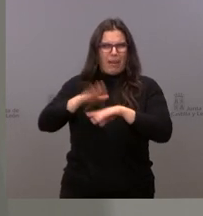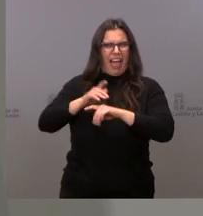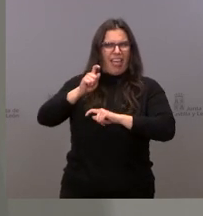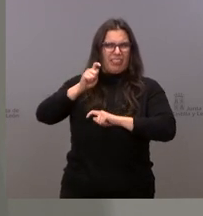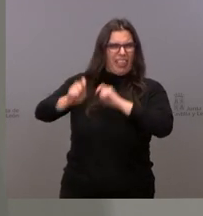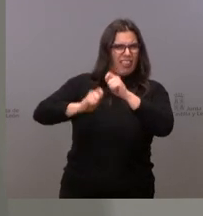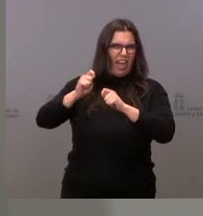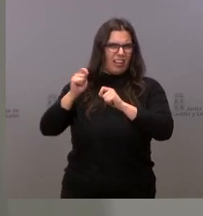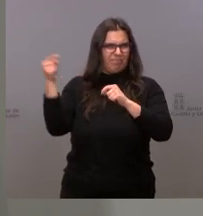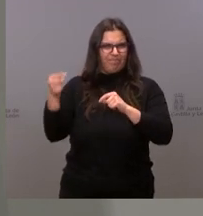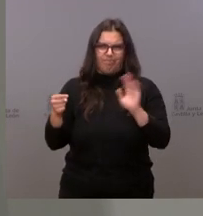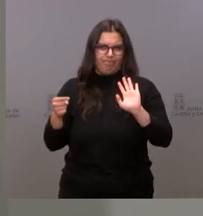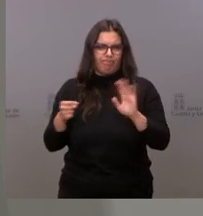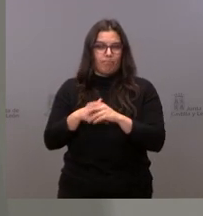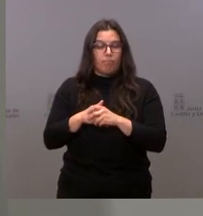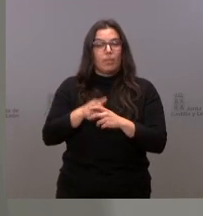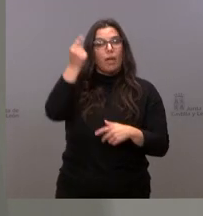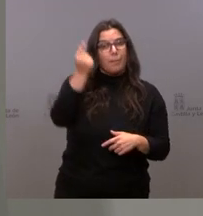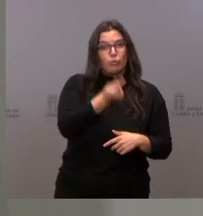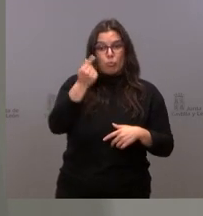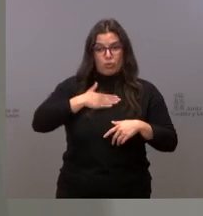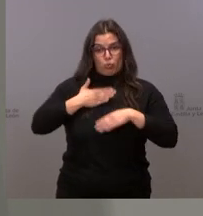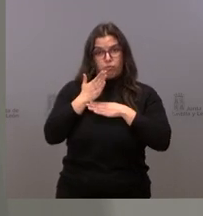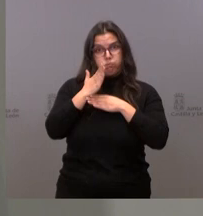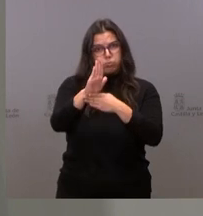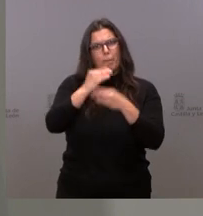más. El presupuesto es un buen presupuesto, insisto.